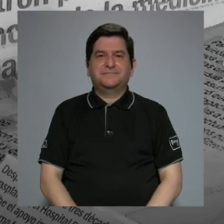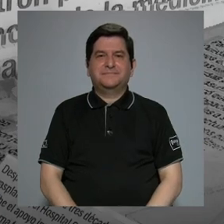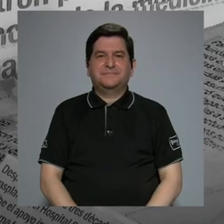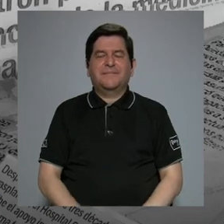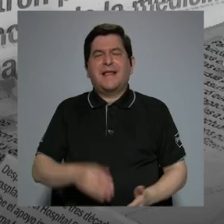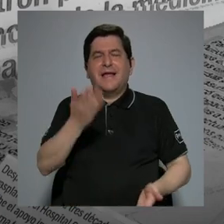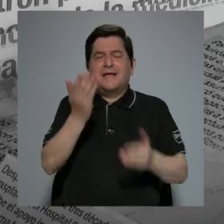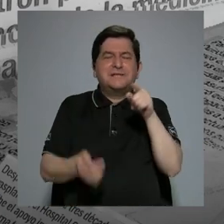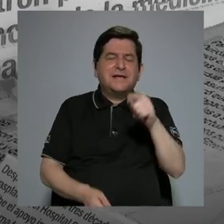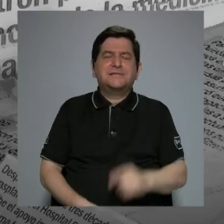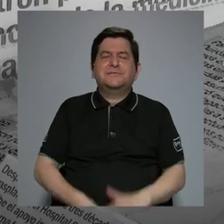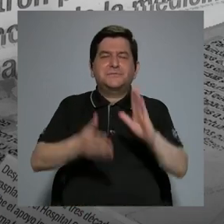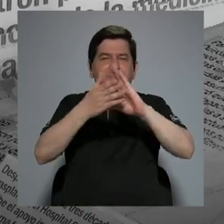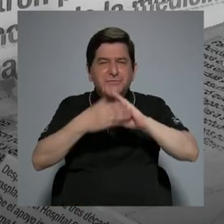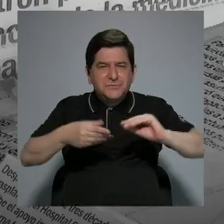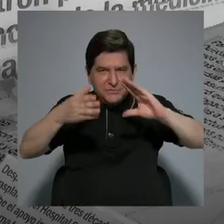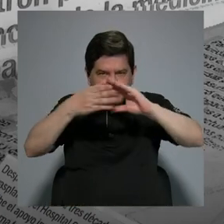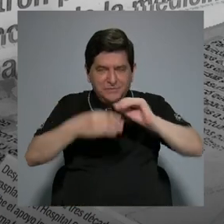tal vez usted nos cuenta